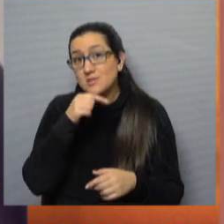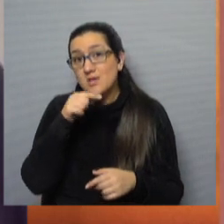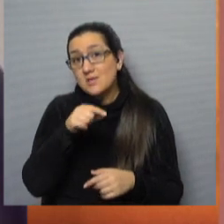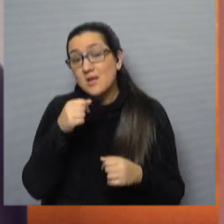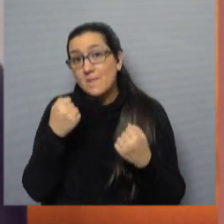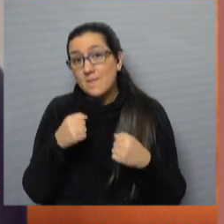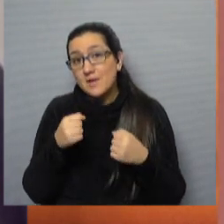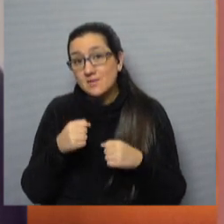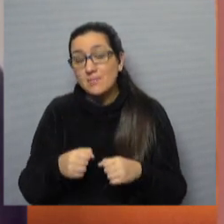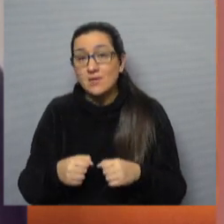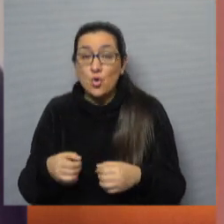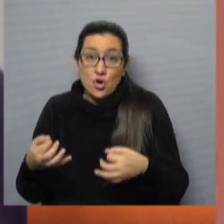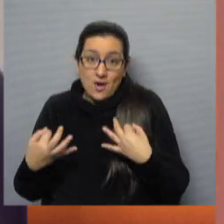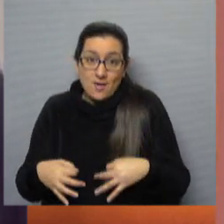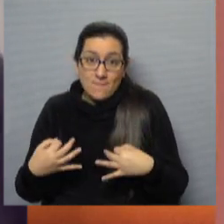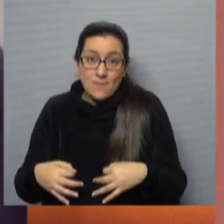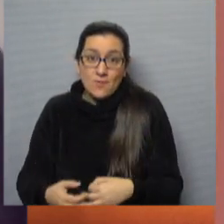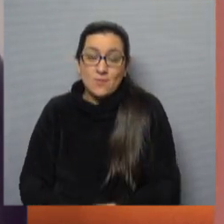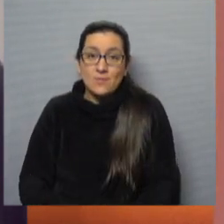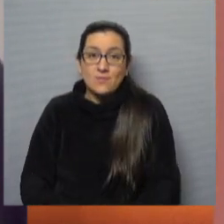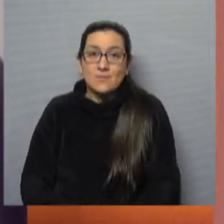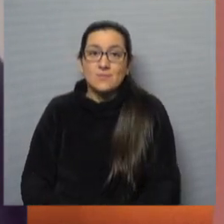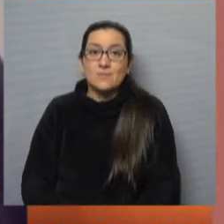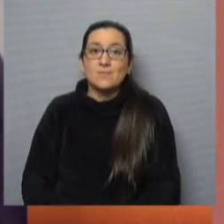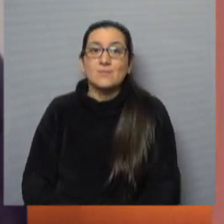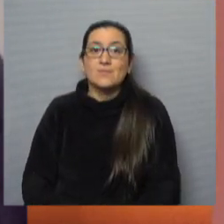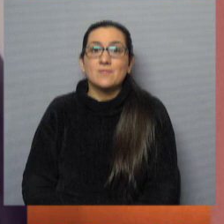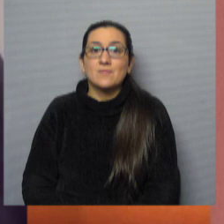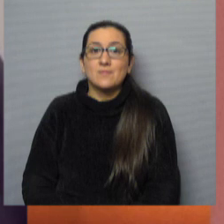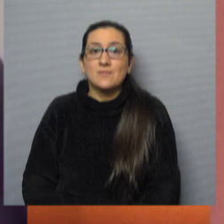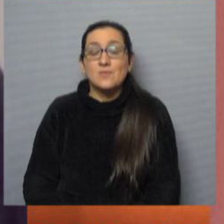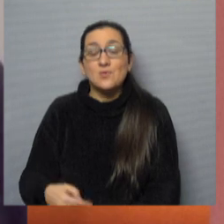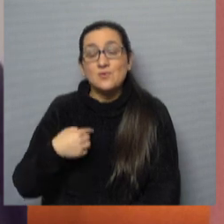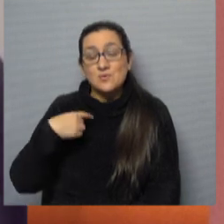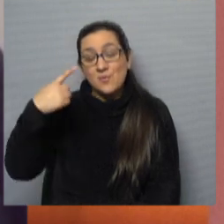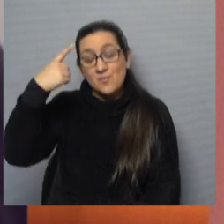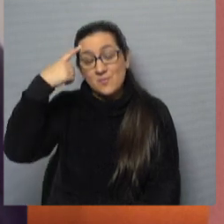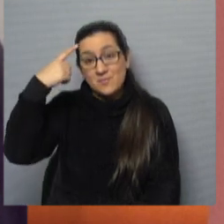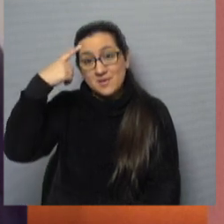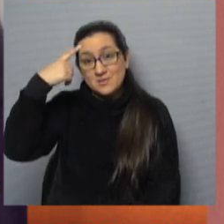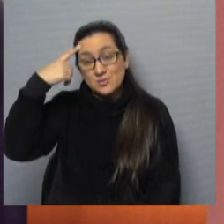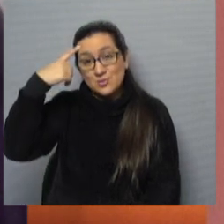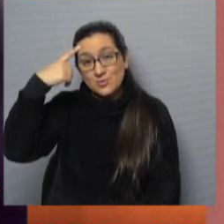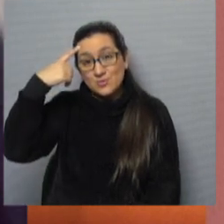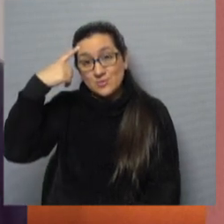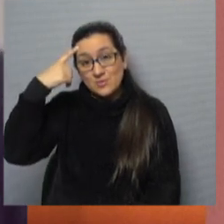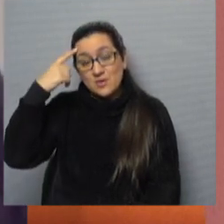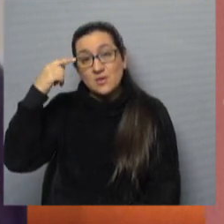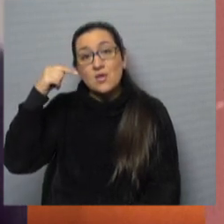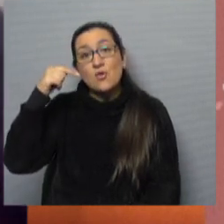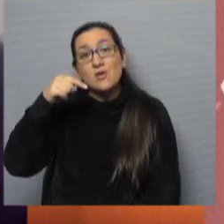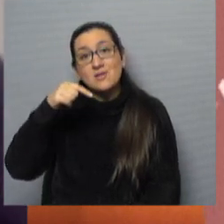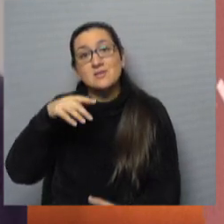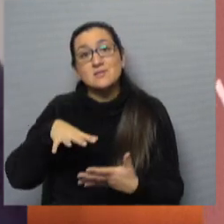con realismo, con pragmatismo, yo pienso que dadas esas